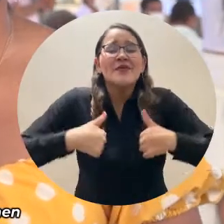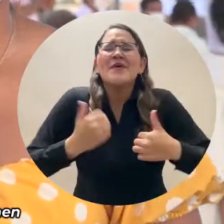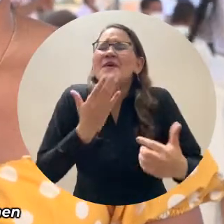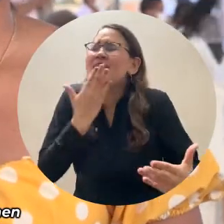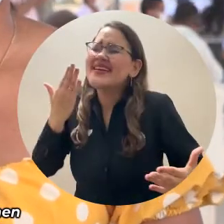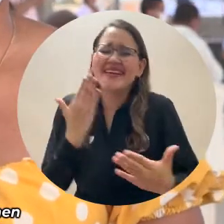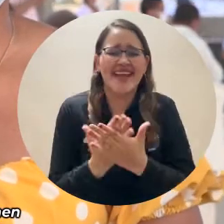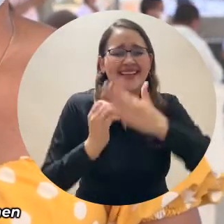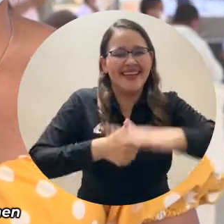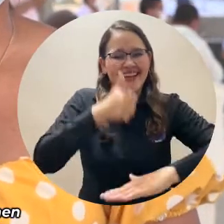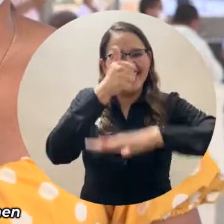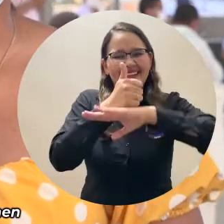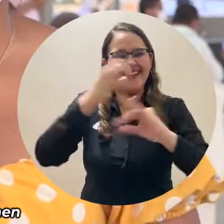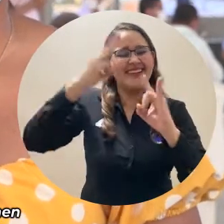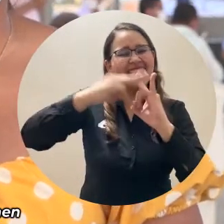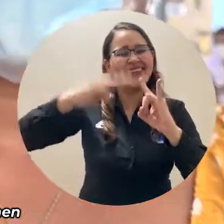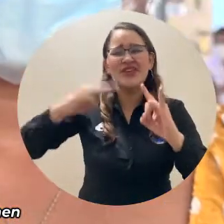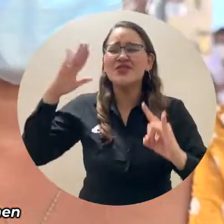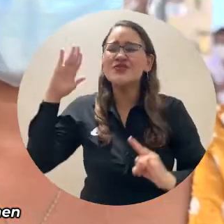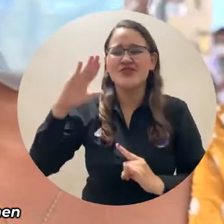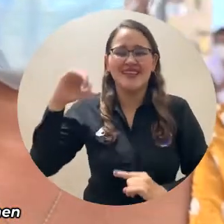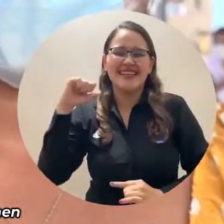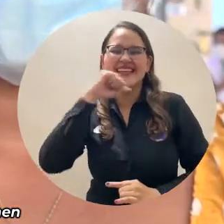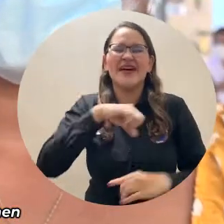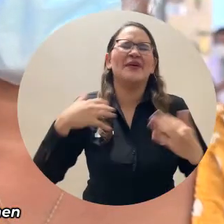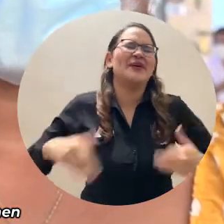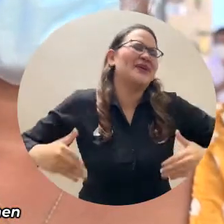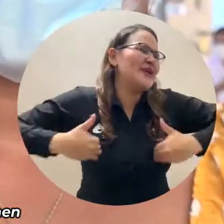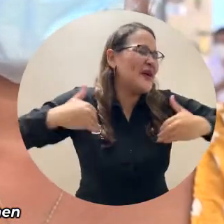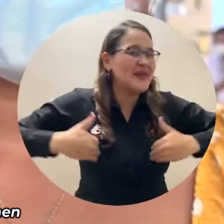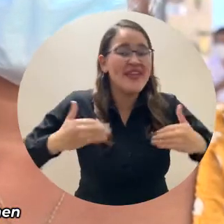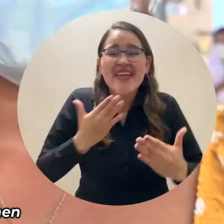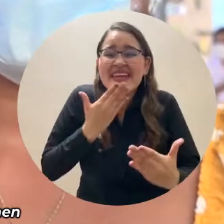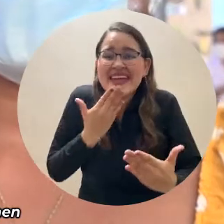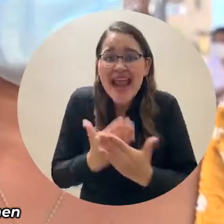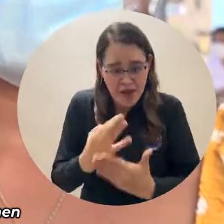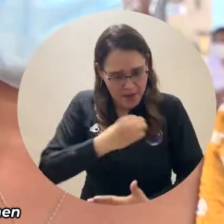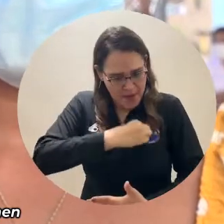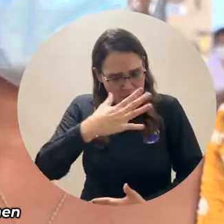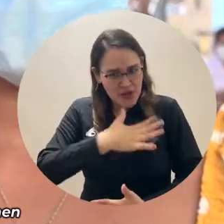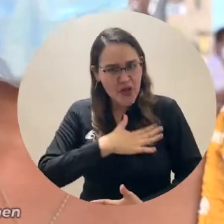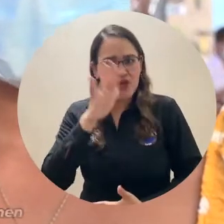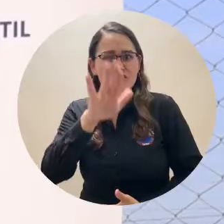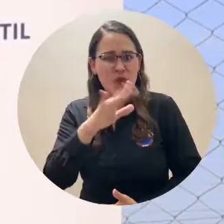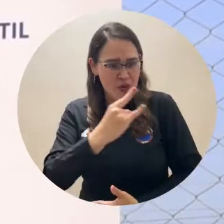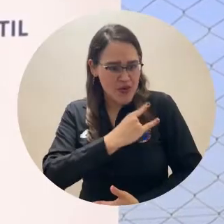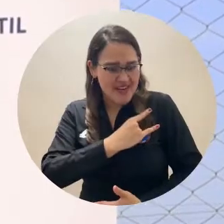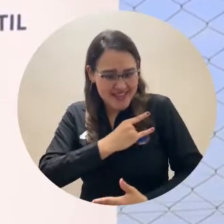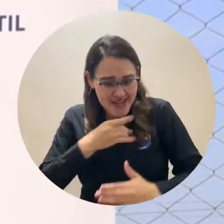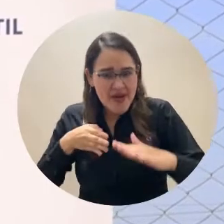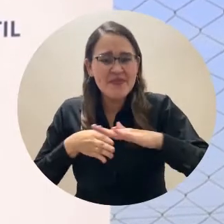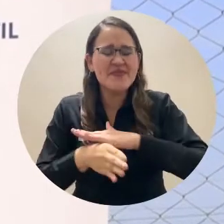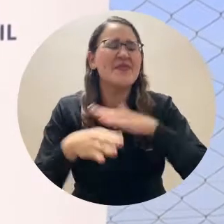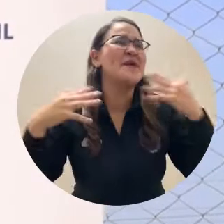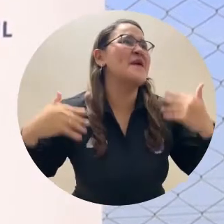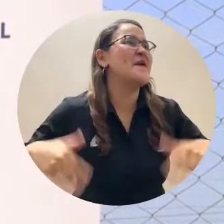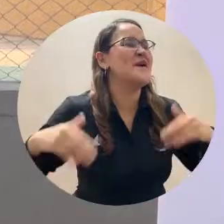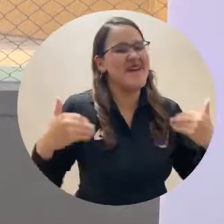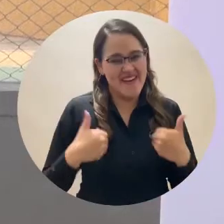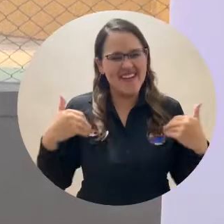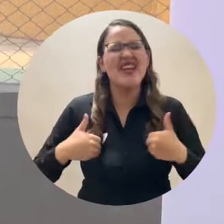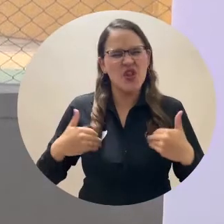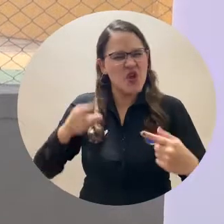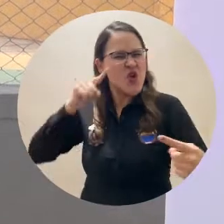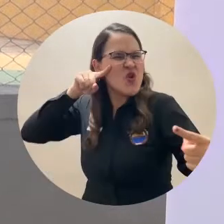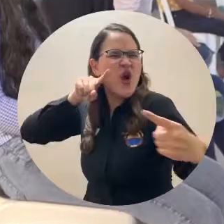Magdalena por este hecho tan noble de permitirnos la oportunidad de ingresar a una universidad. Sueño con llegar más allá